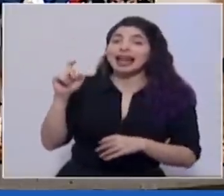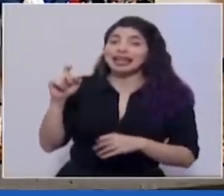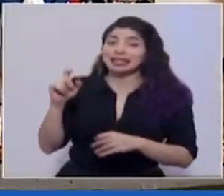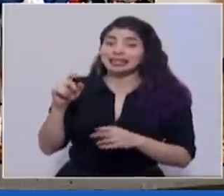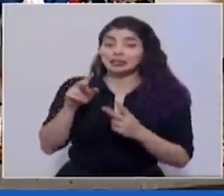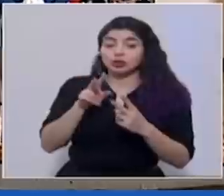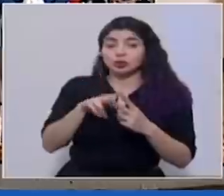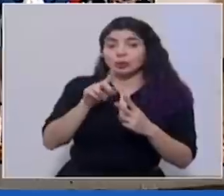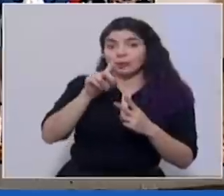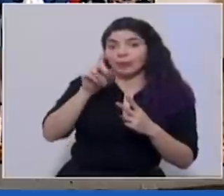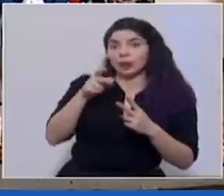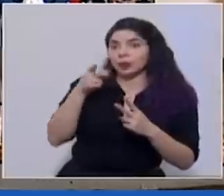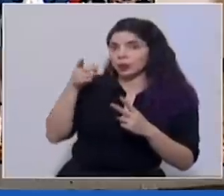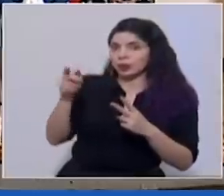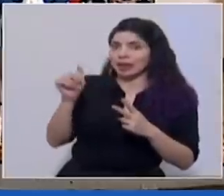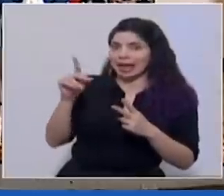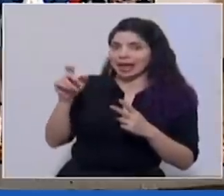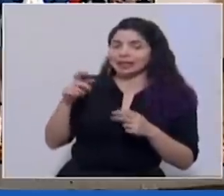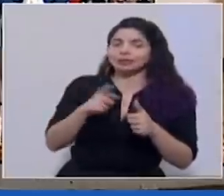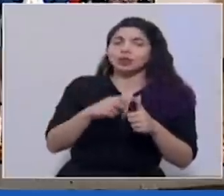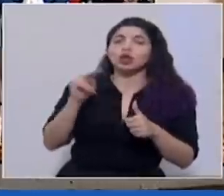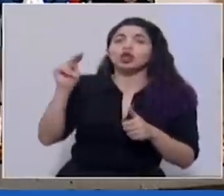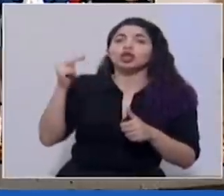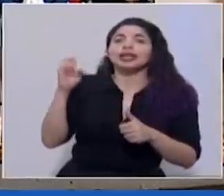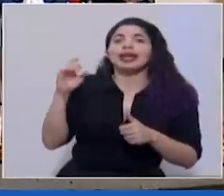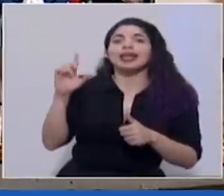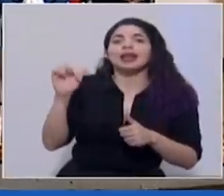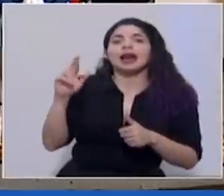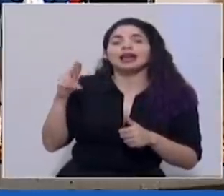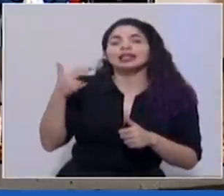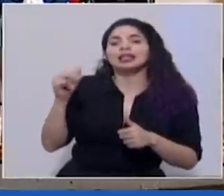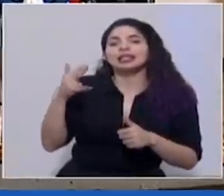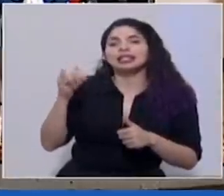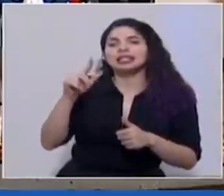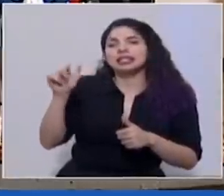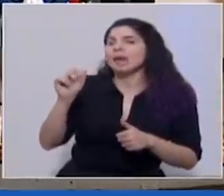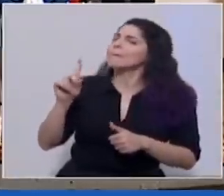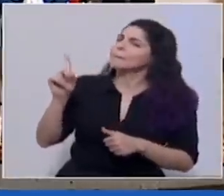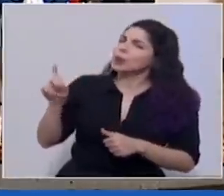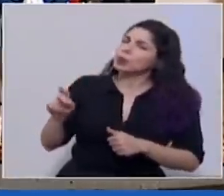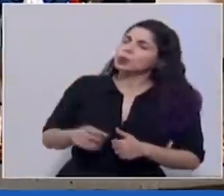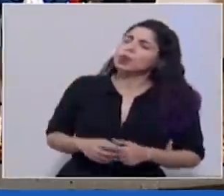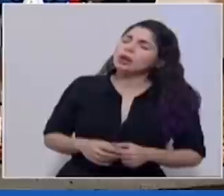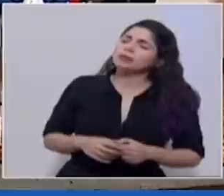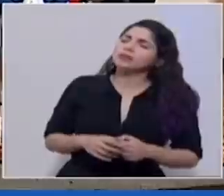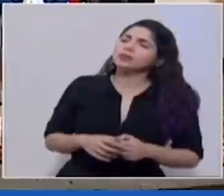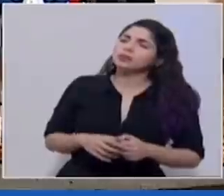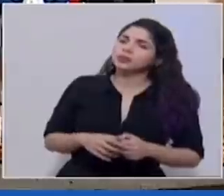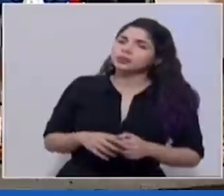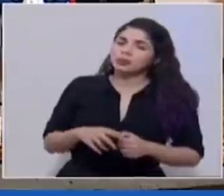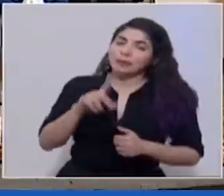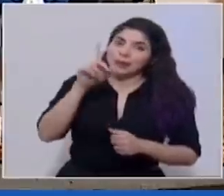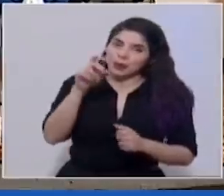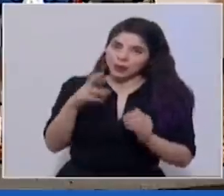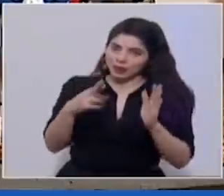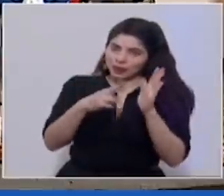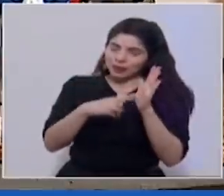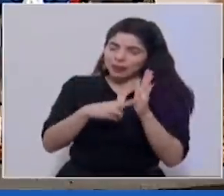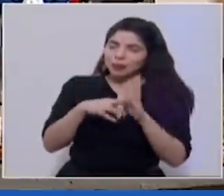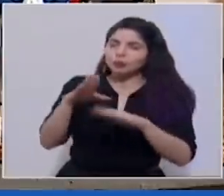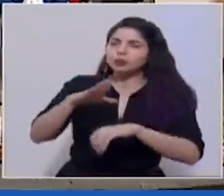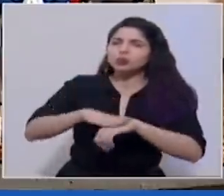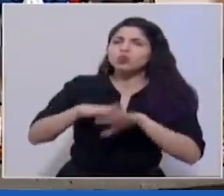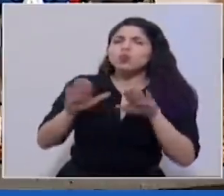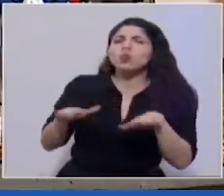consultas son para usted noticias de Edgar Chinchilla nos consulta reitera la consulta más bien sobre